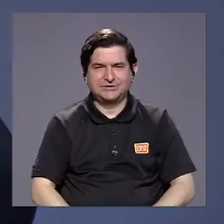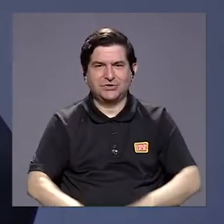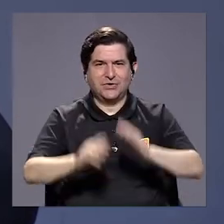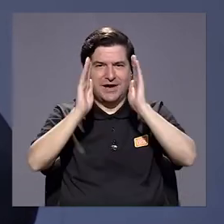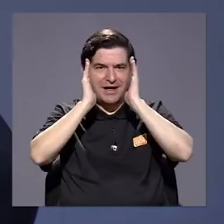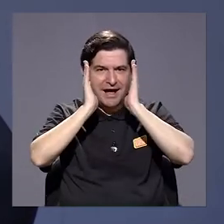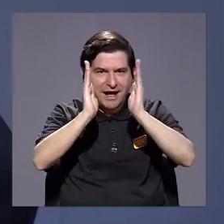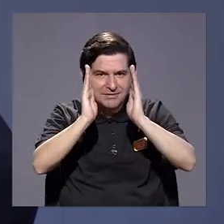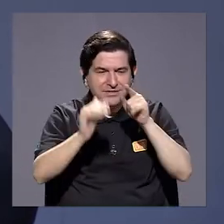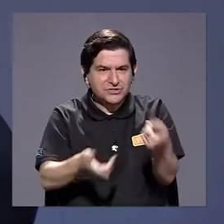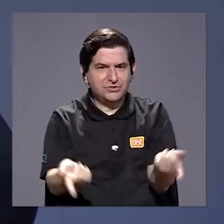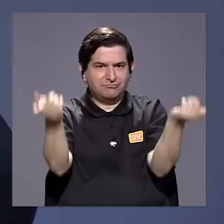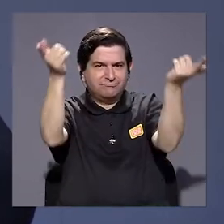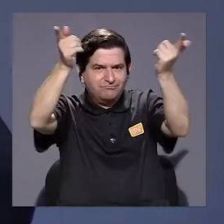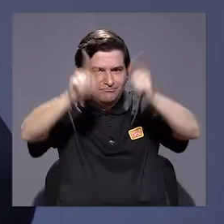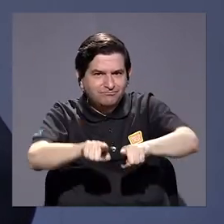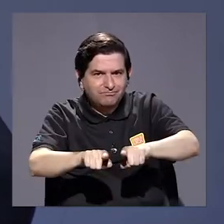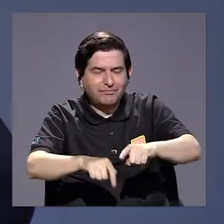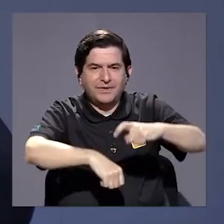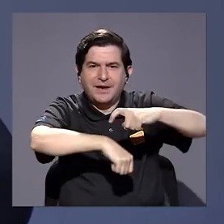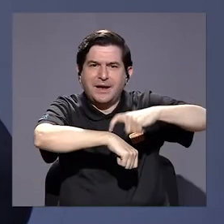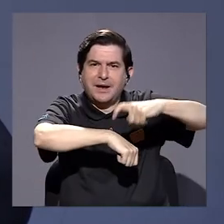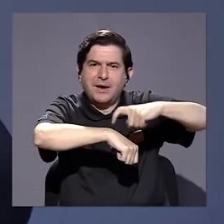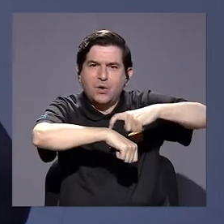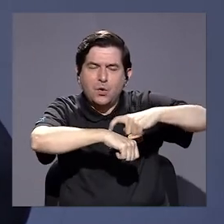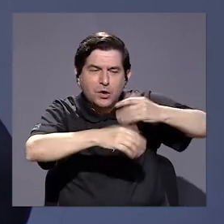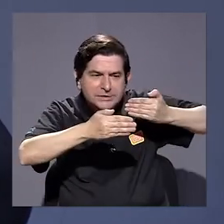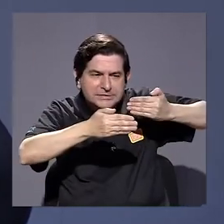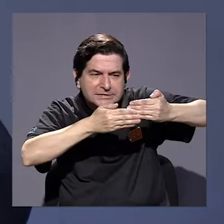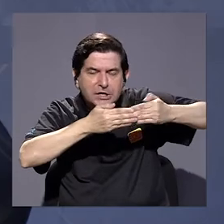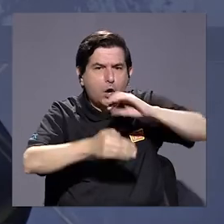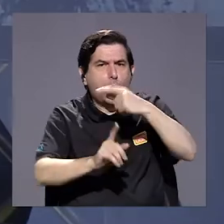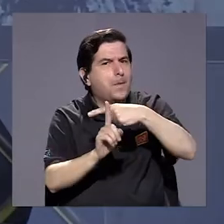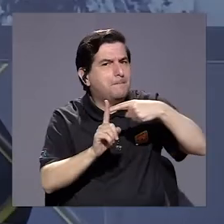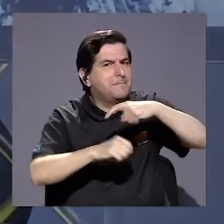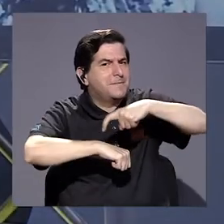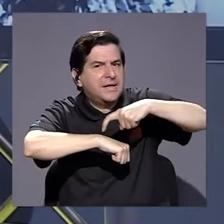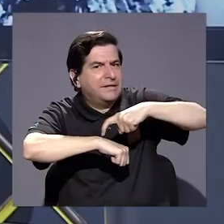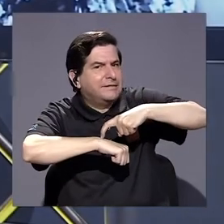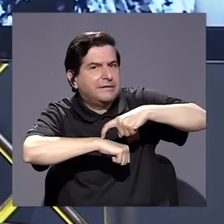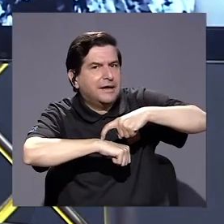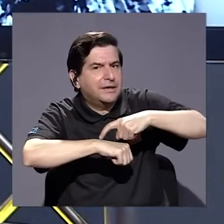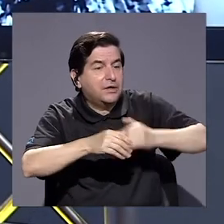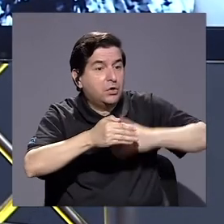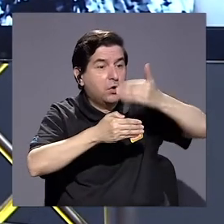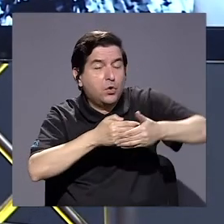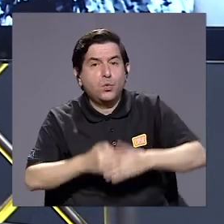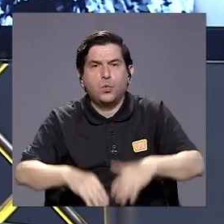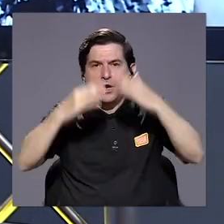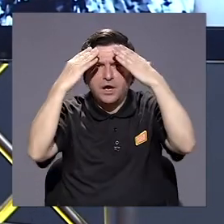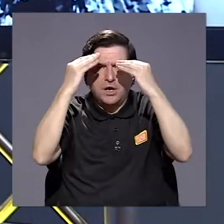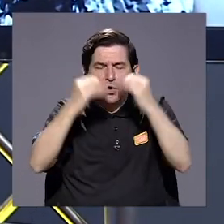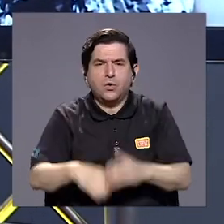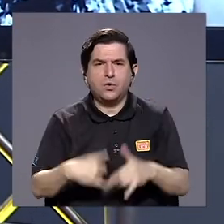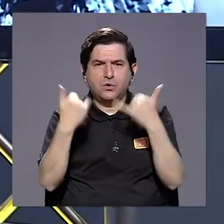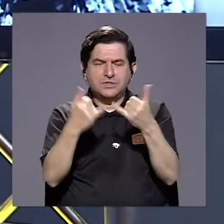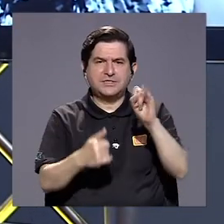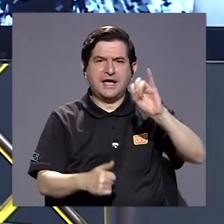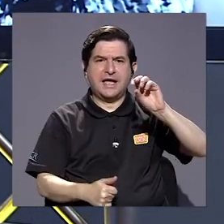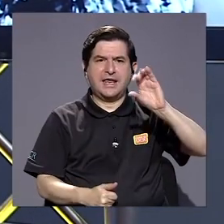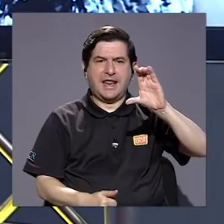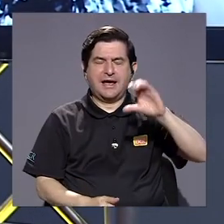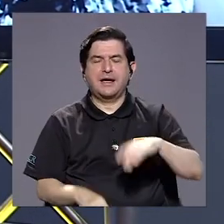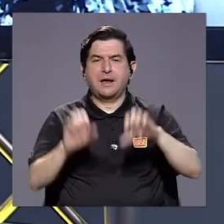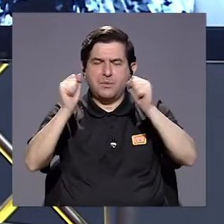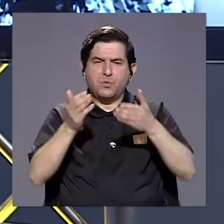y esa atención entonces se vería en un periodo a corto plazo o a mediano plazo, después de que estos datos los pueda